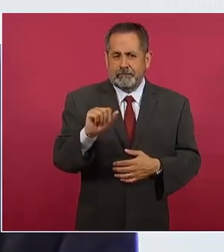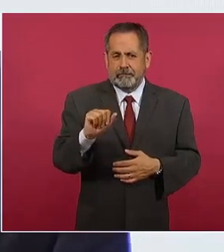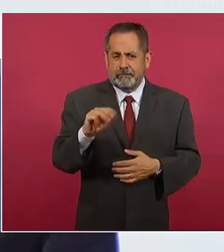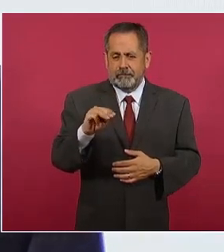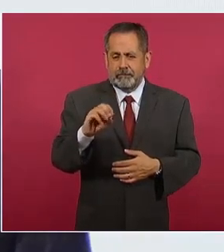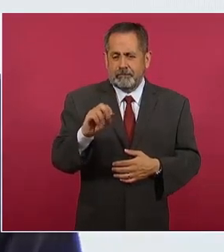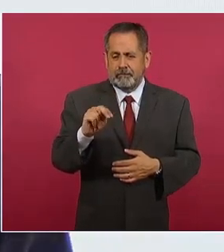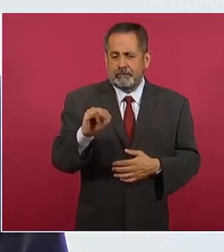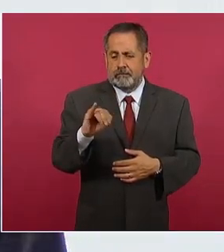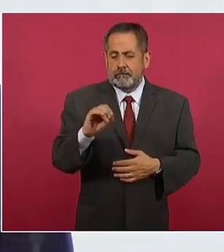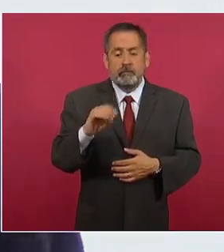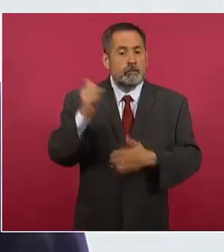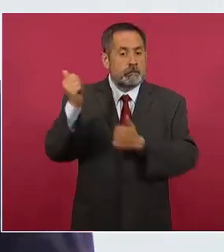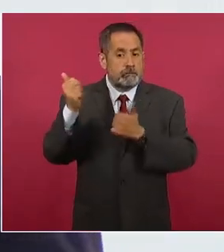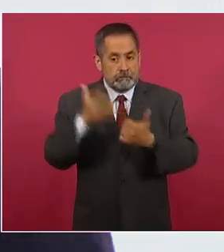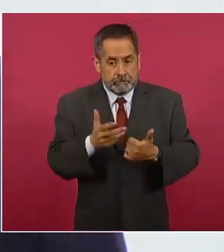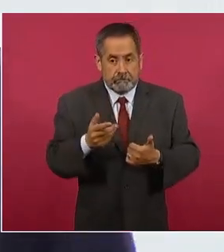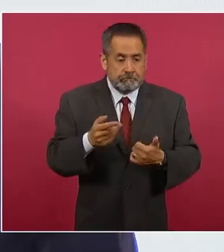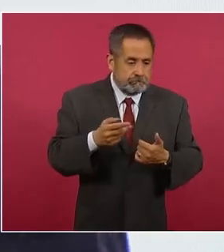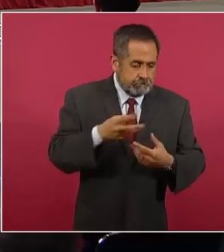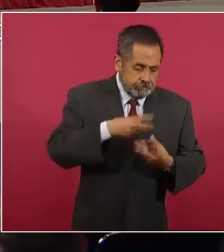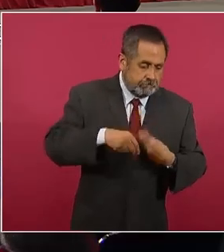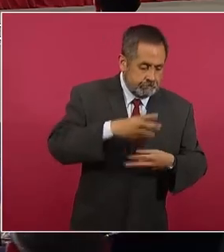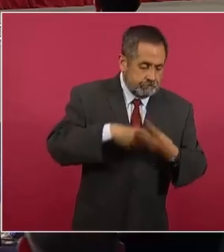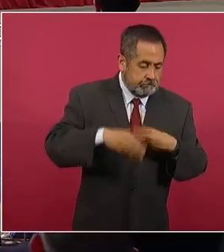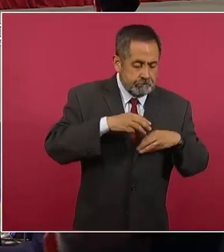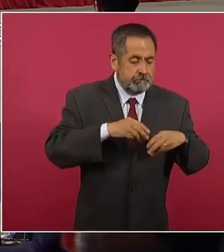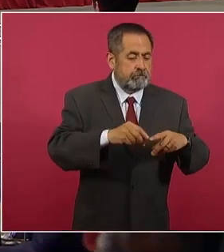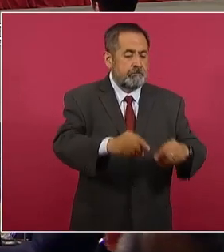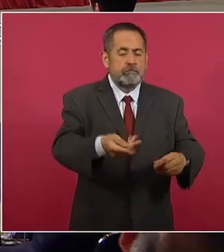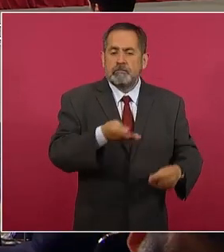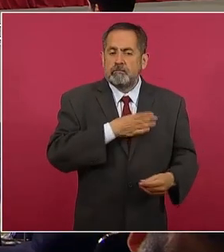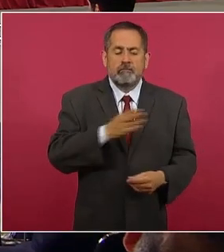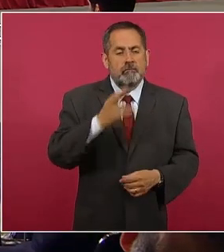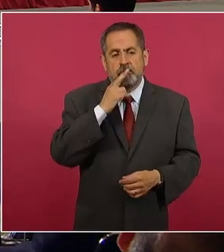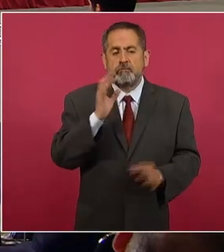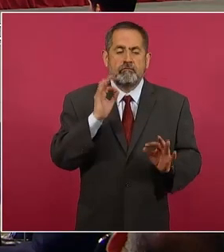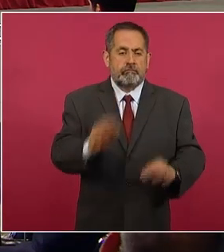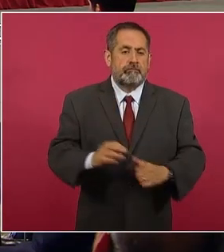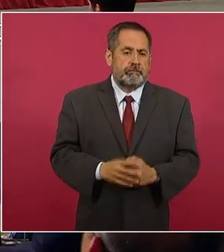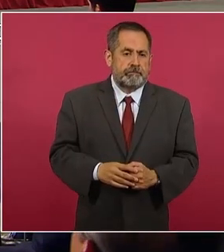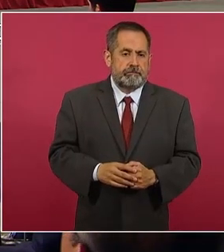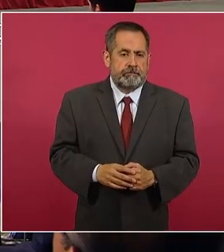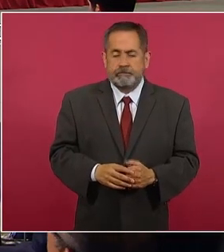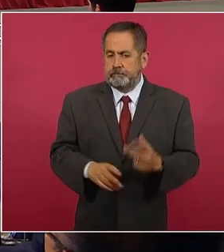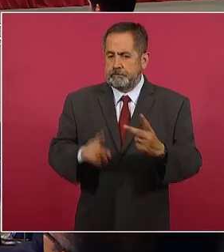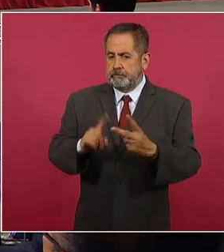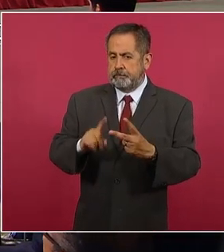la disponibilidad de fertilizantes. Dos, distribución.